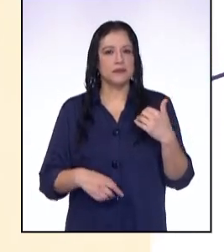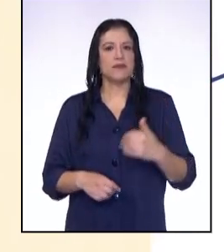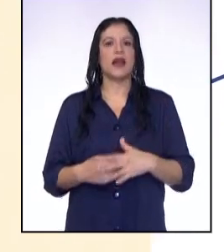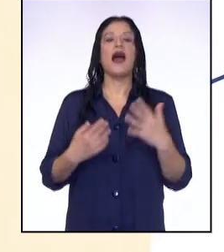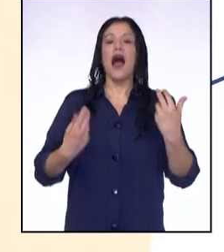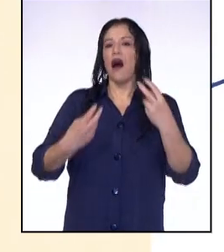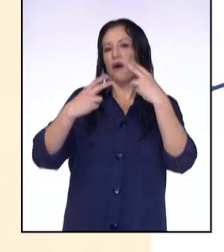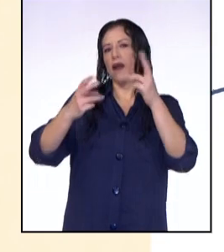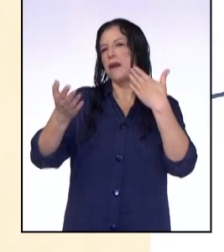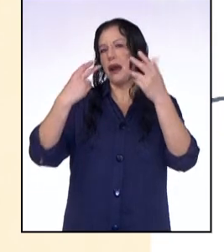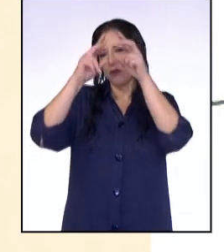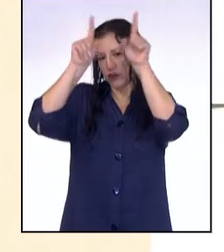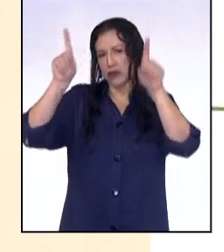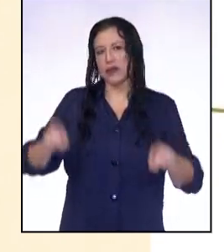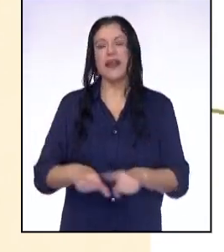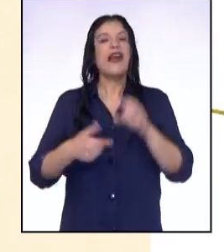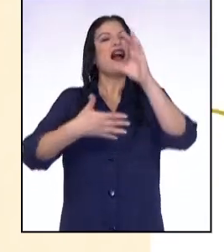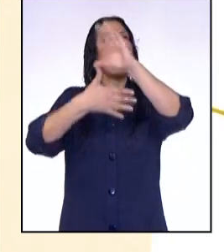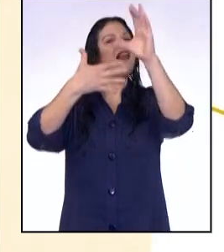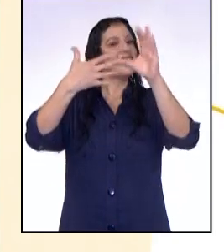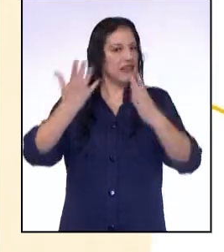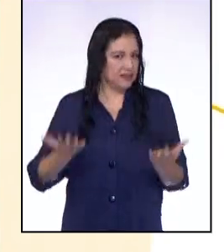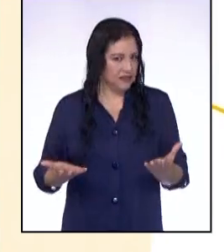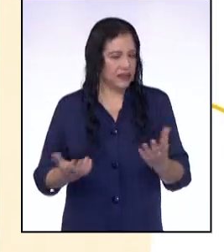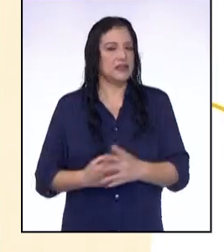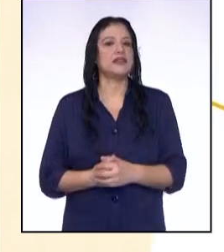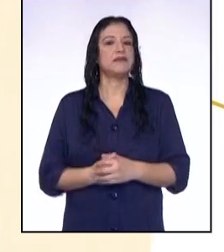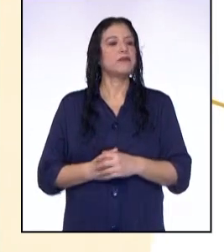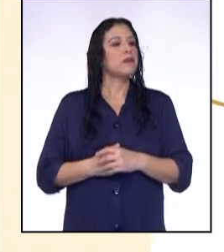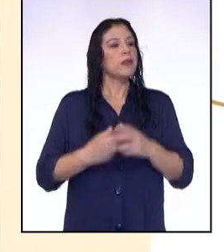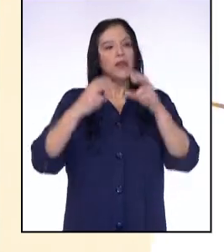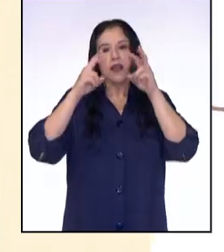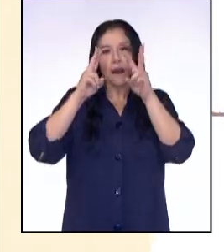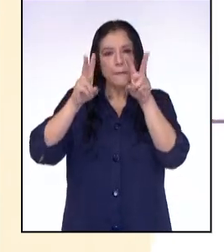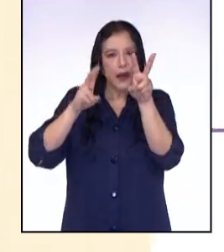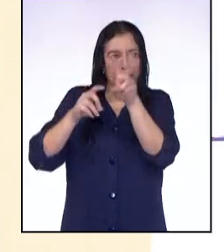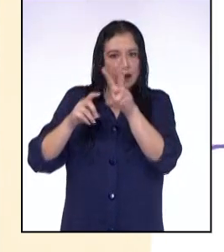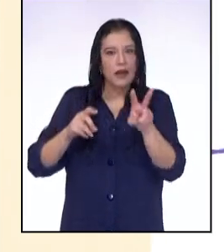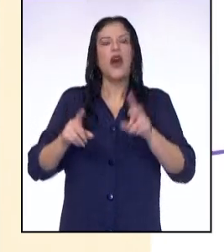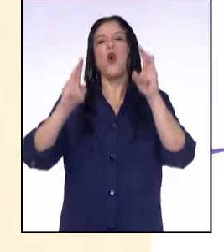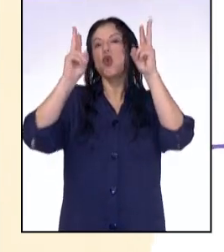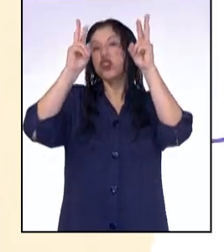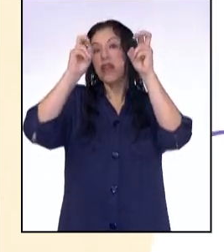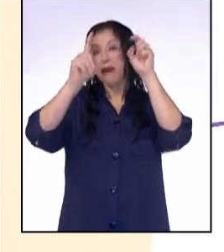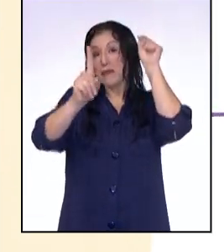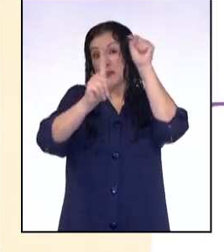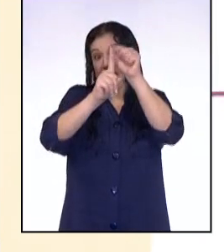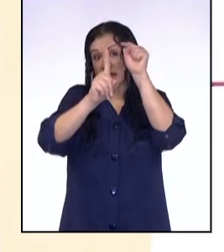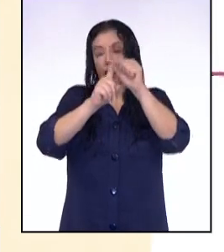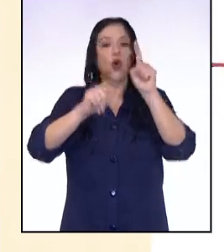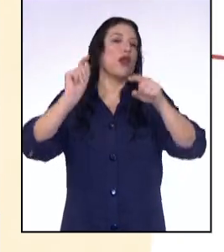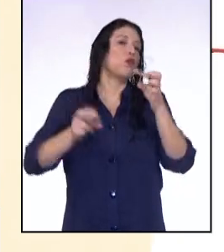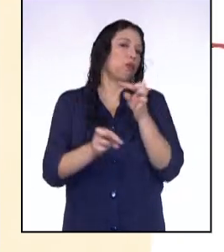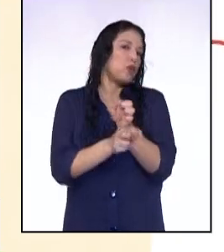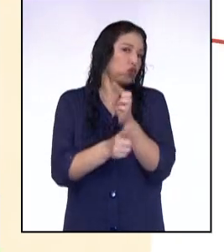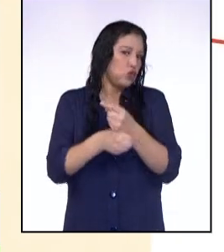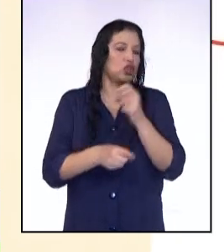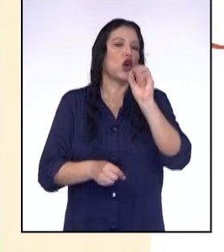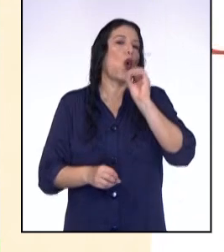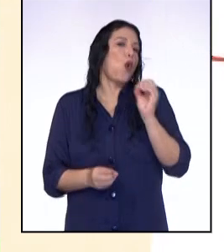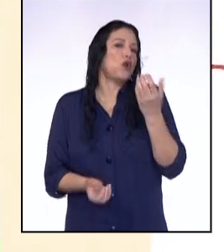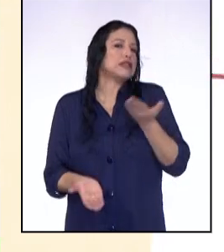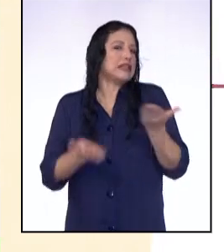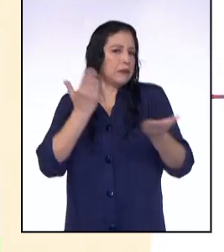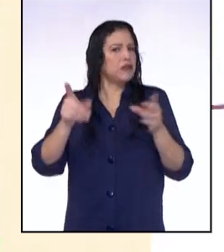Ahora hablemos de la infografía de características, que lista las peculiaridades de un tema específico o de un producto o servicio.